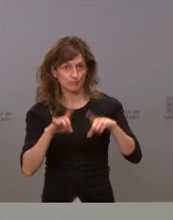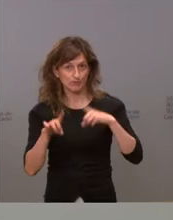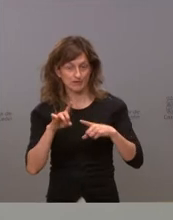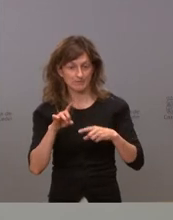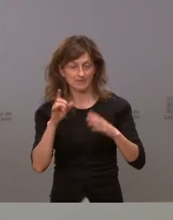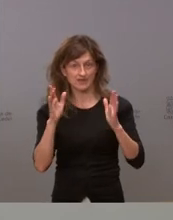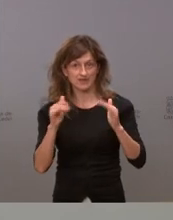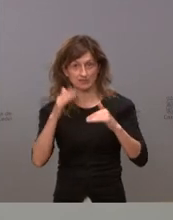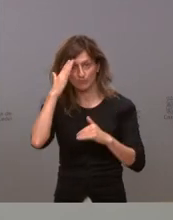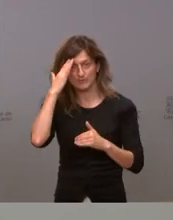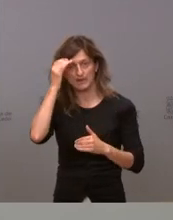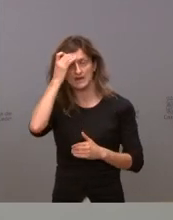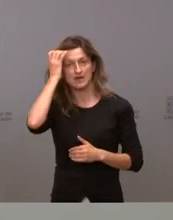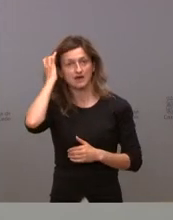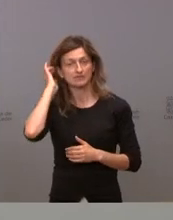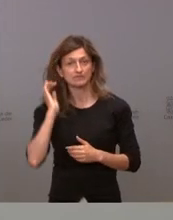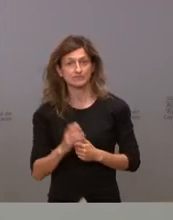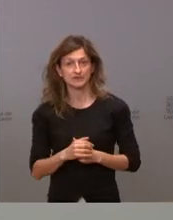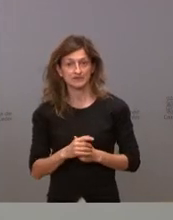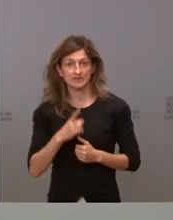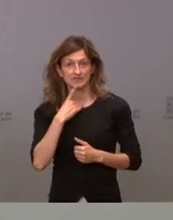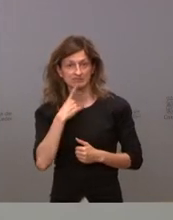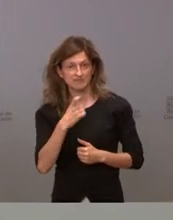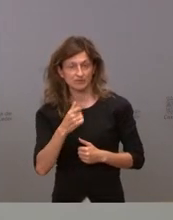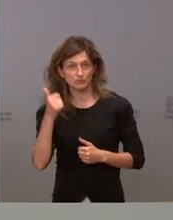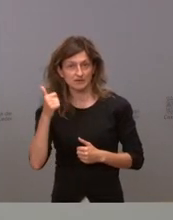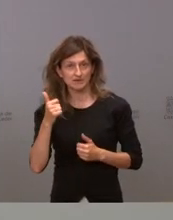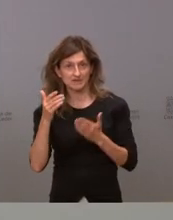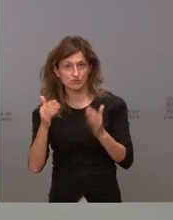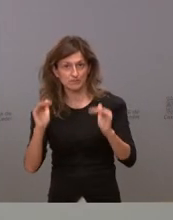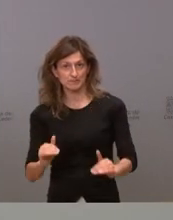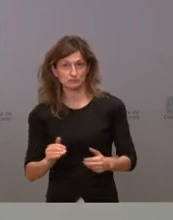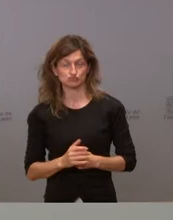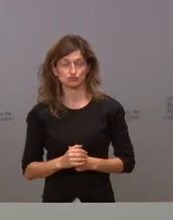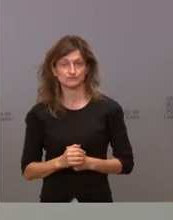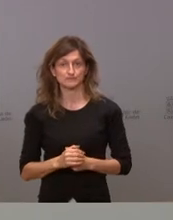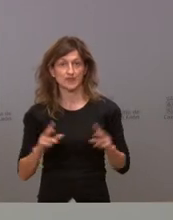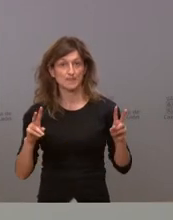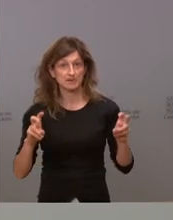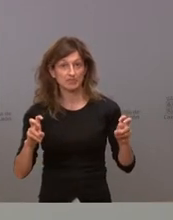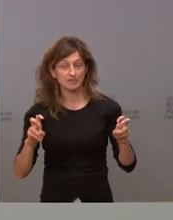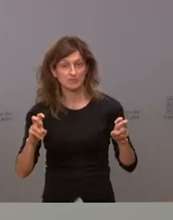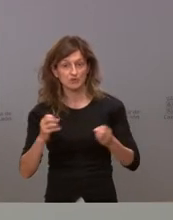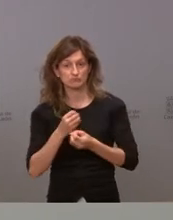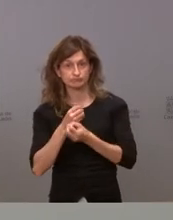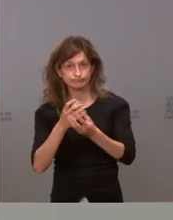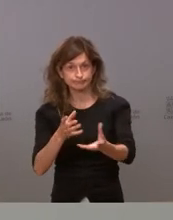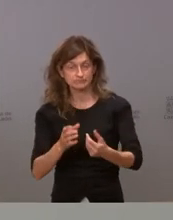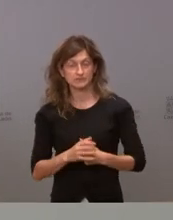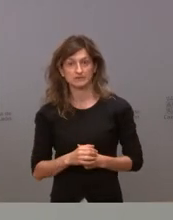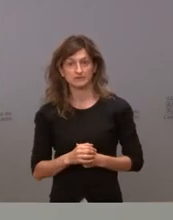atención primaria que empieza a dificultar las cosas mas que ayudar entonces en principio nuestro mensaje es vamos a mantener